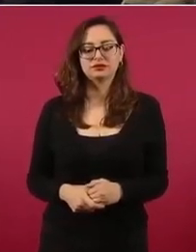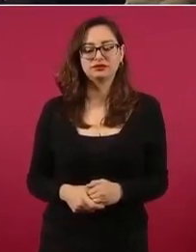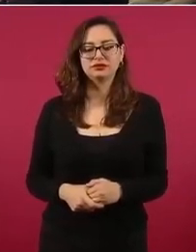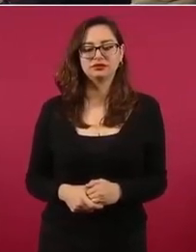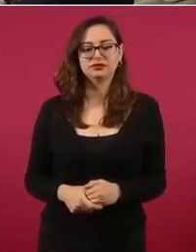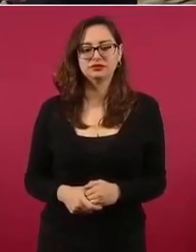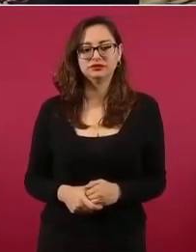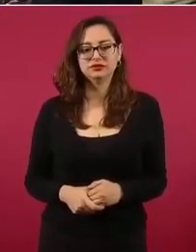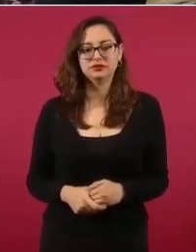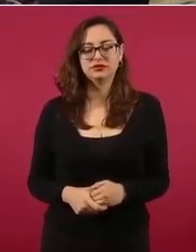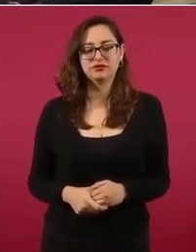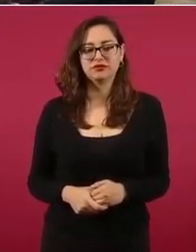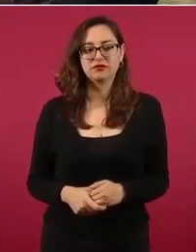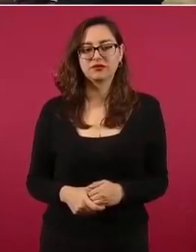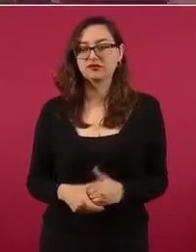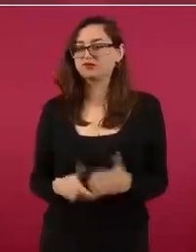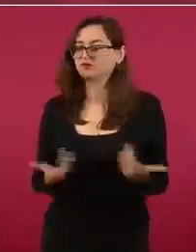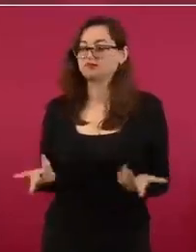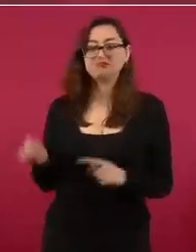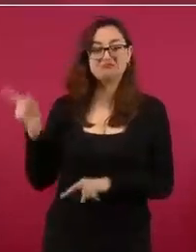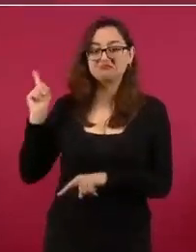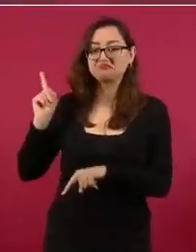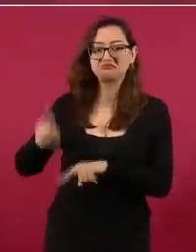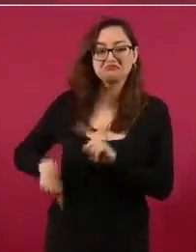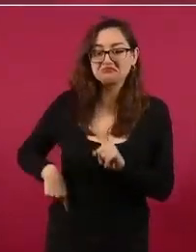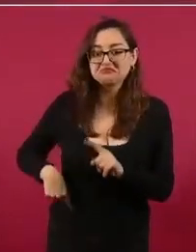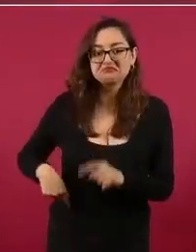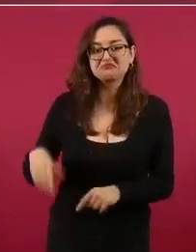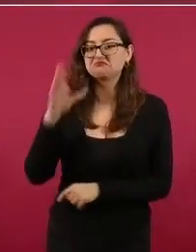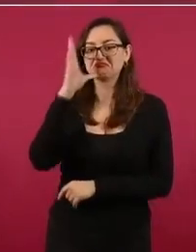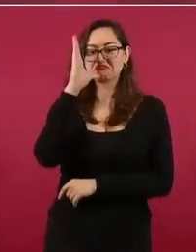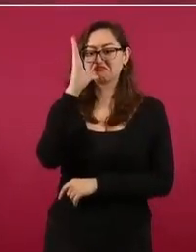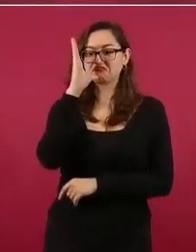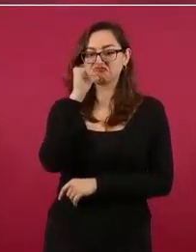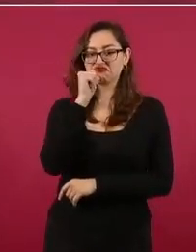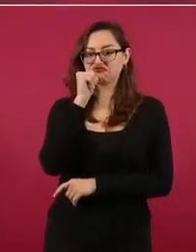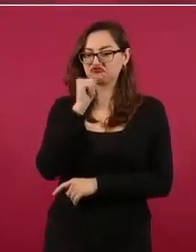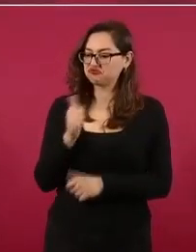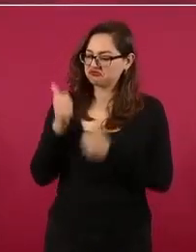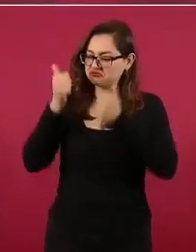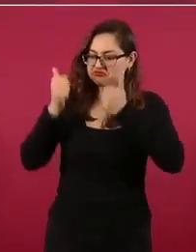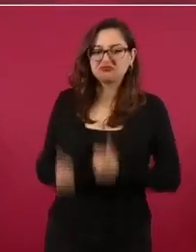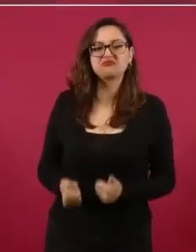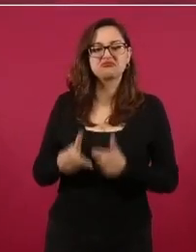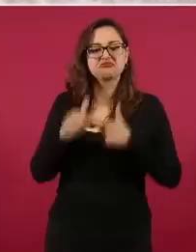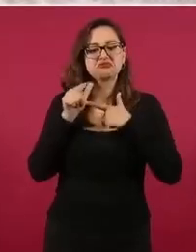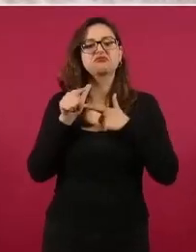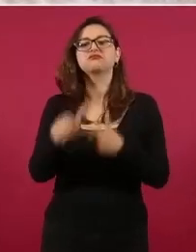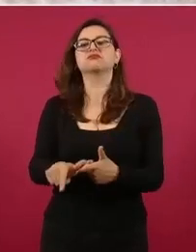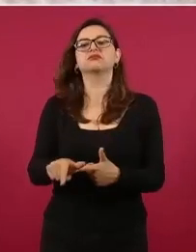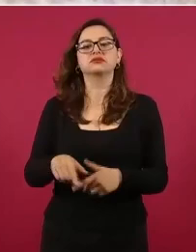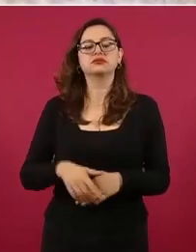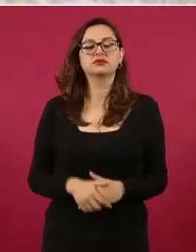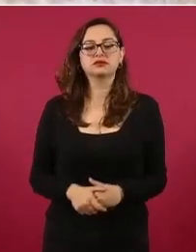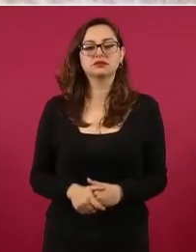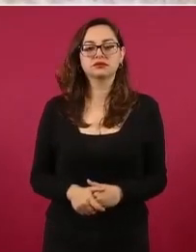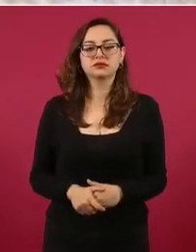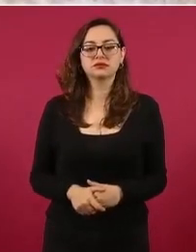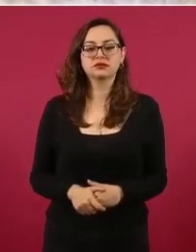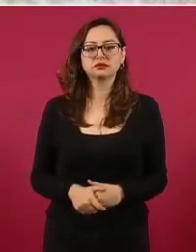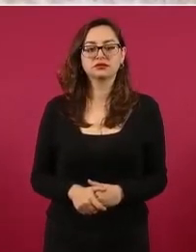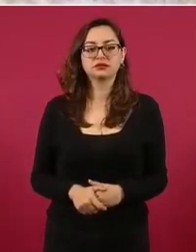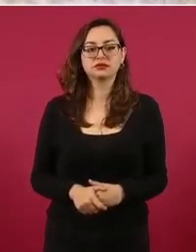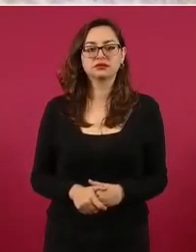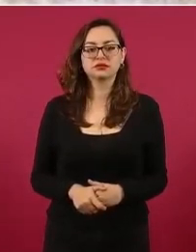y no lo pueden mover, porque es